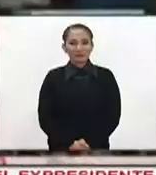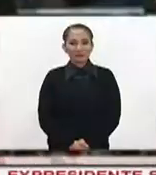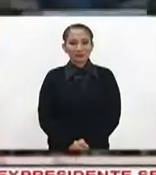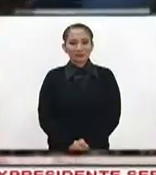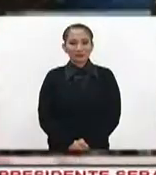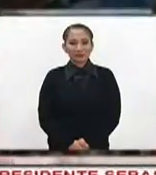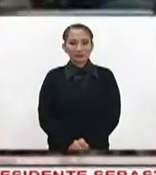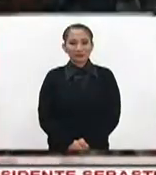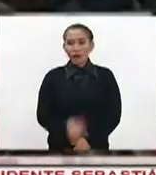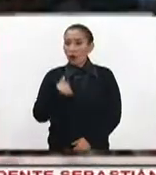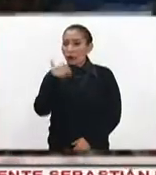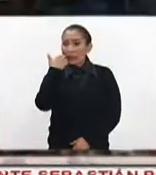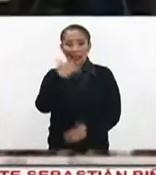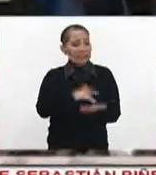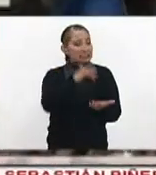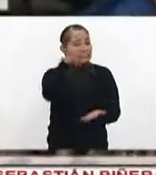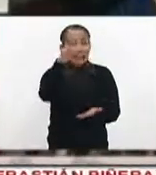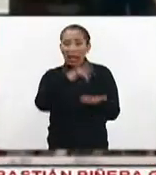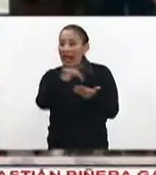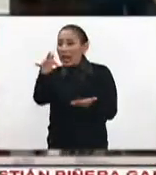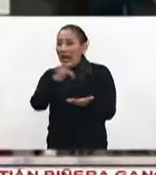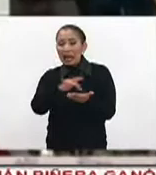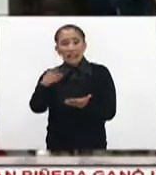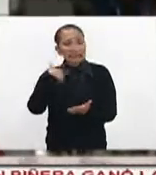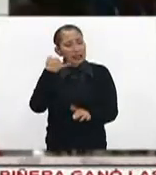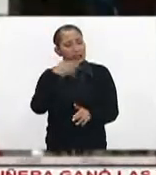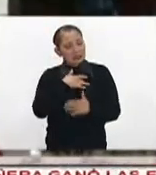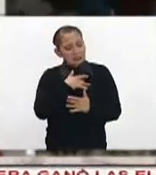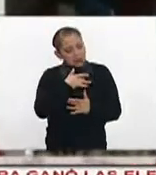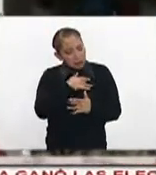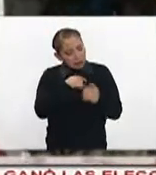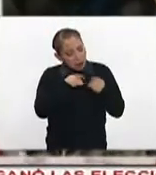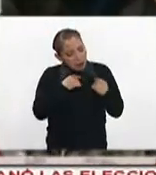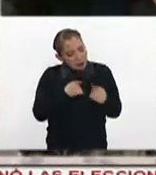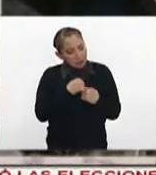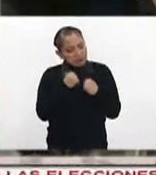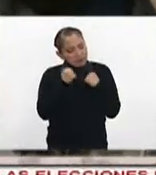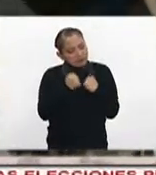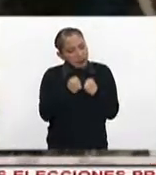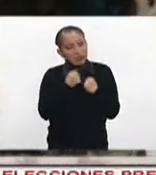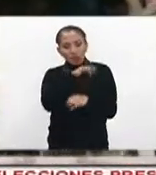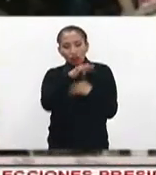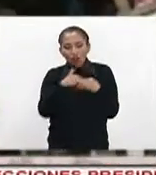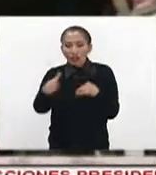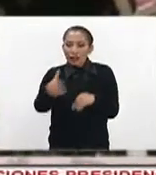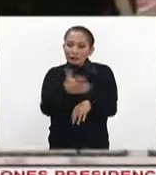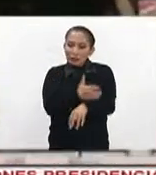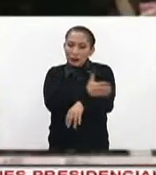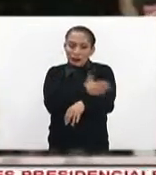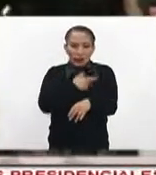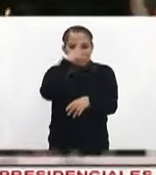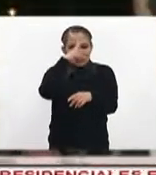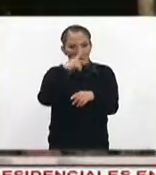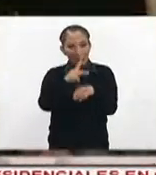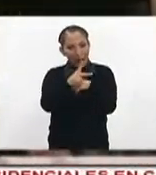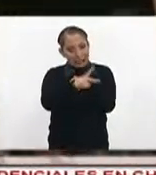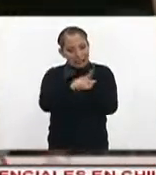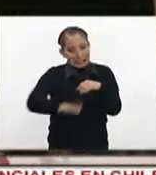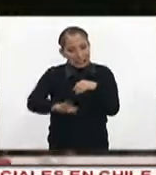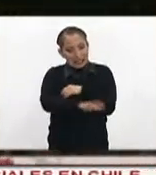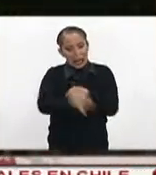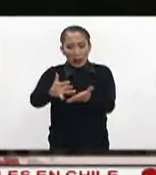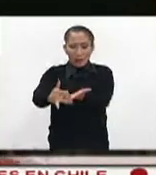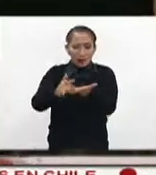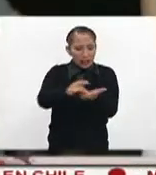Quiero agradecer, y desde el fondo del corazón, a todos mis compatriotas, a los que nos